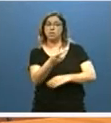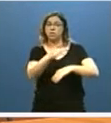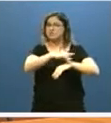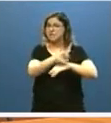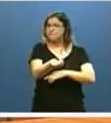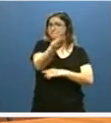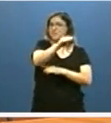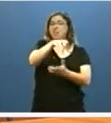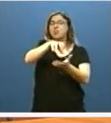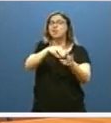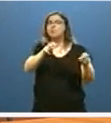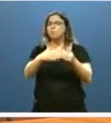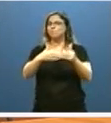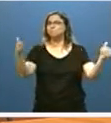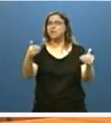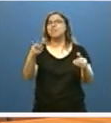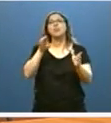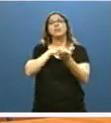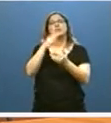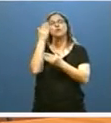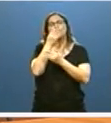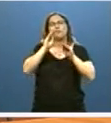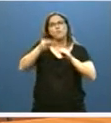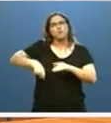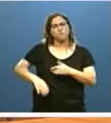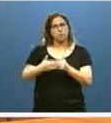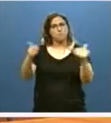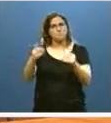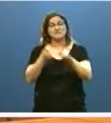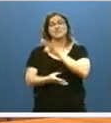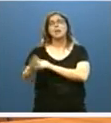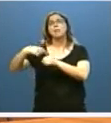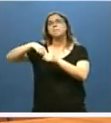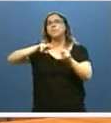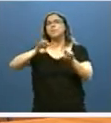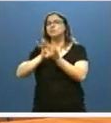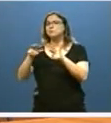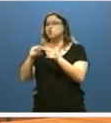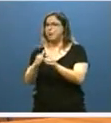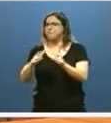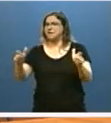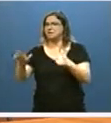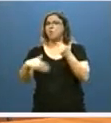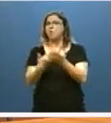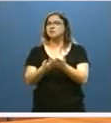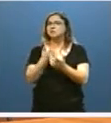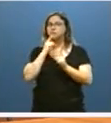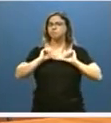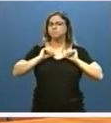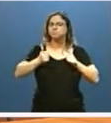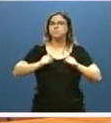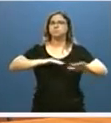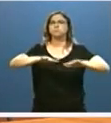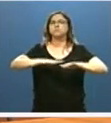abrir nuevos centros integrados de formación profesional, crear nuevas plazas de servicios sociales o poner en marcha la propia red de